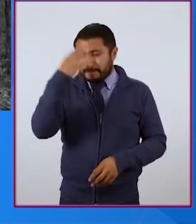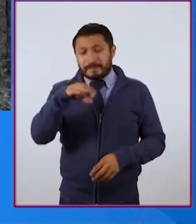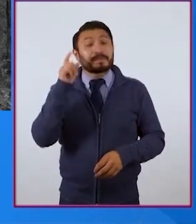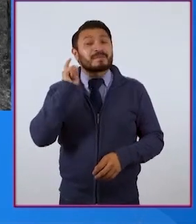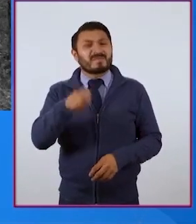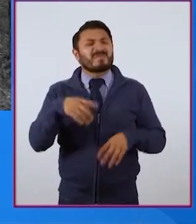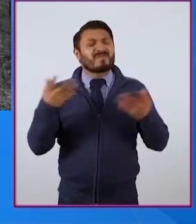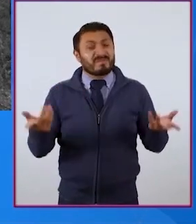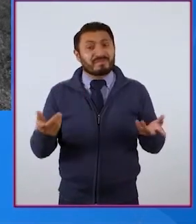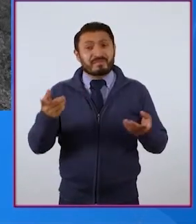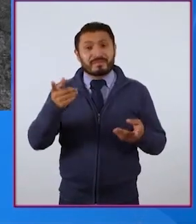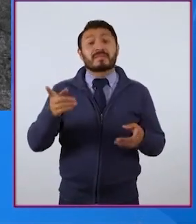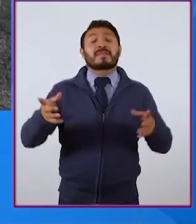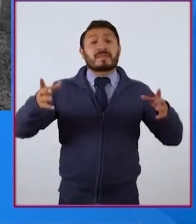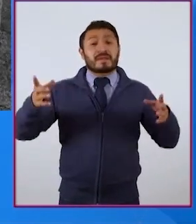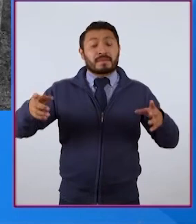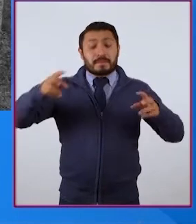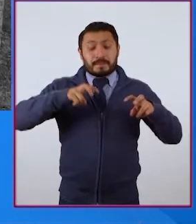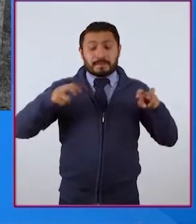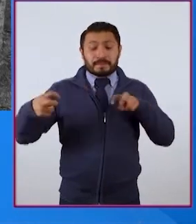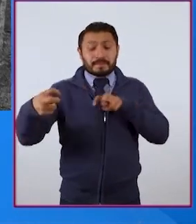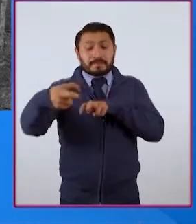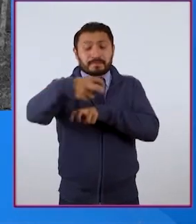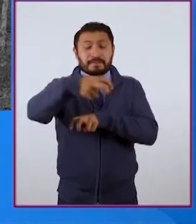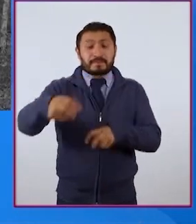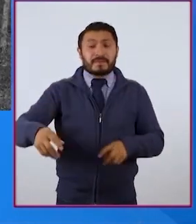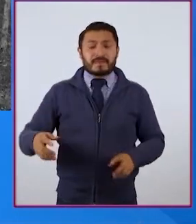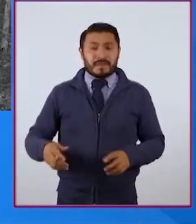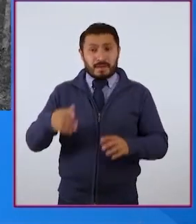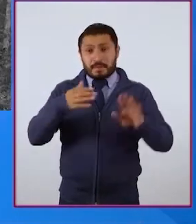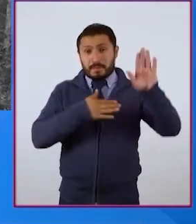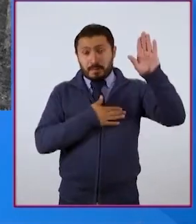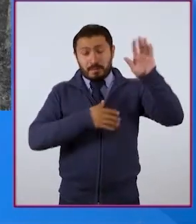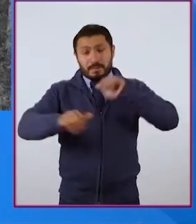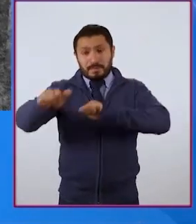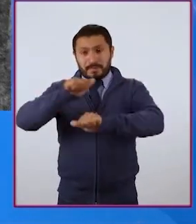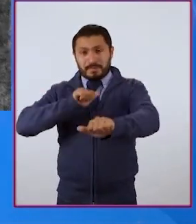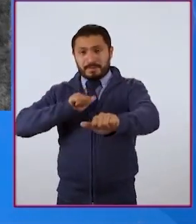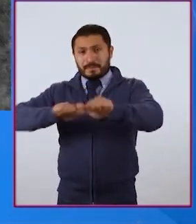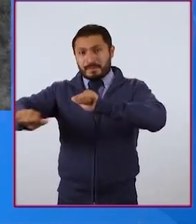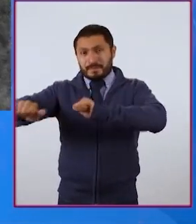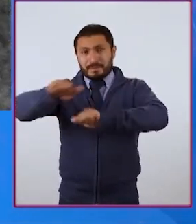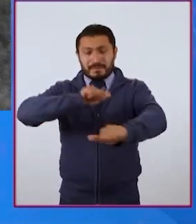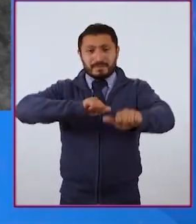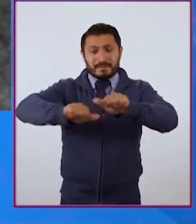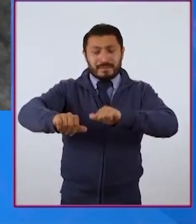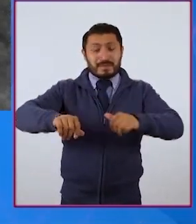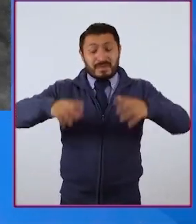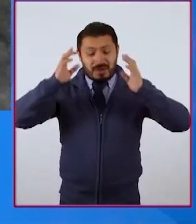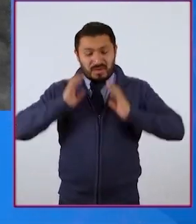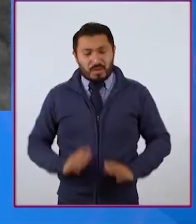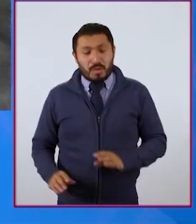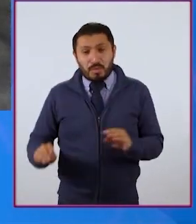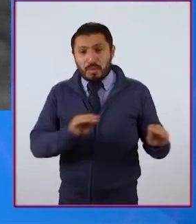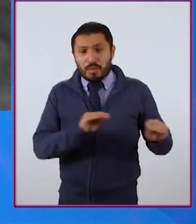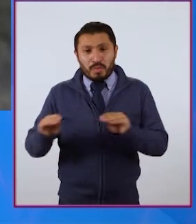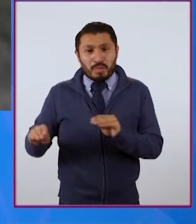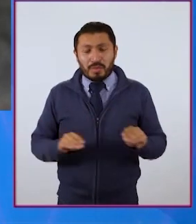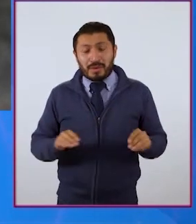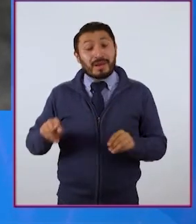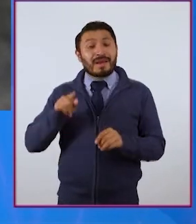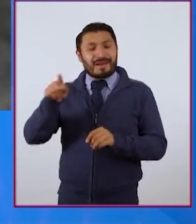Formen un círculo, tomen turnos para pasar al centro y actúen con su cuerpo aquello que les transmitió la